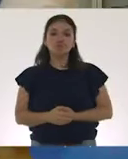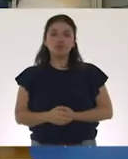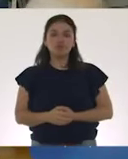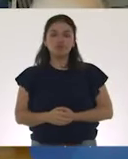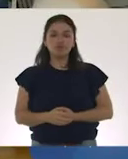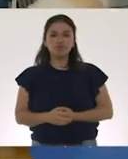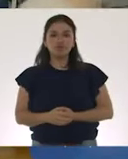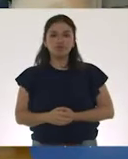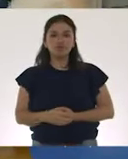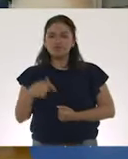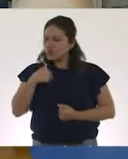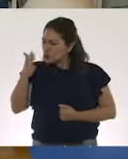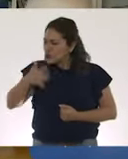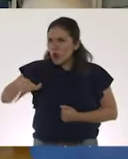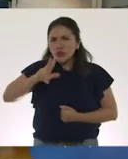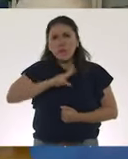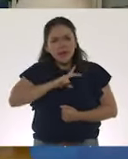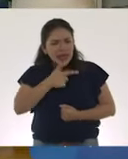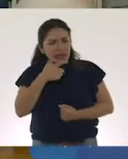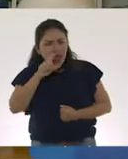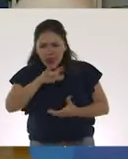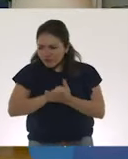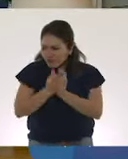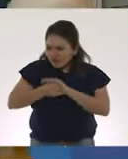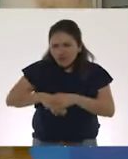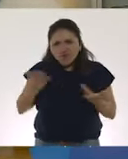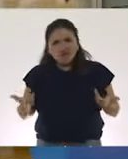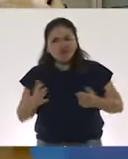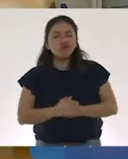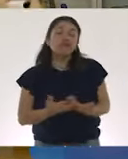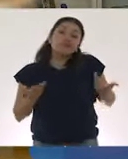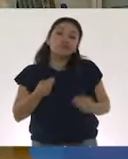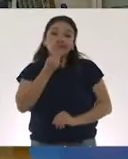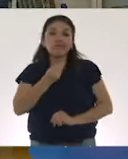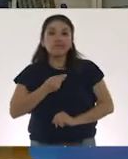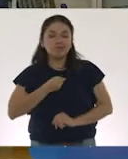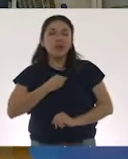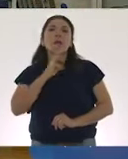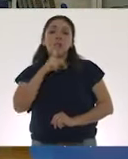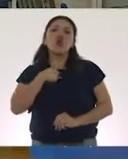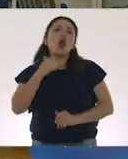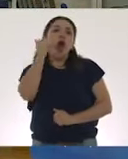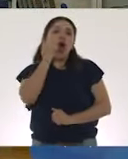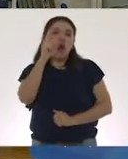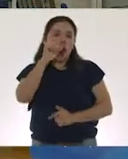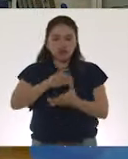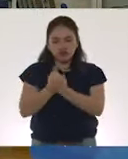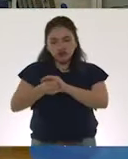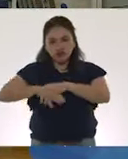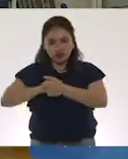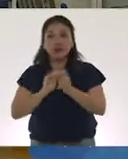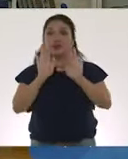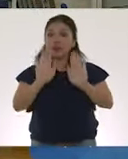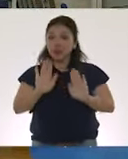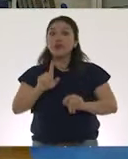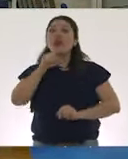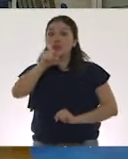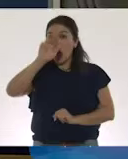¿A dónde dejé mi gel antibacterial? Bueno, mejor me lavaré las manos. ¡Ah!